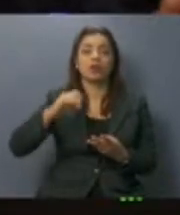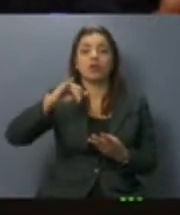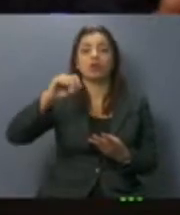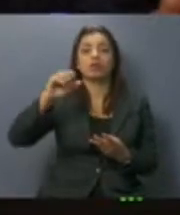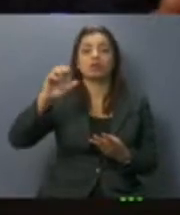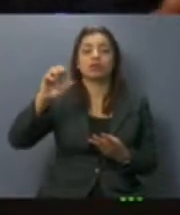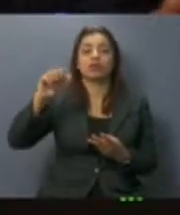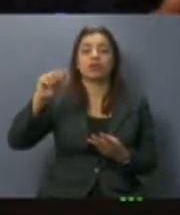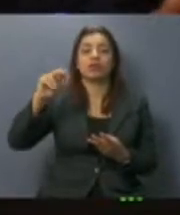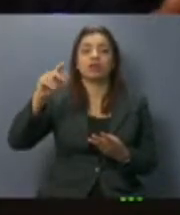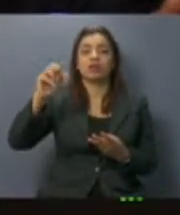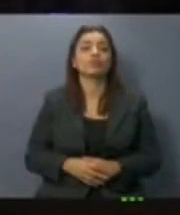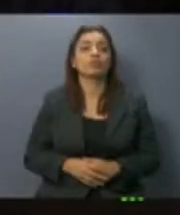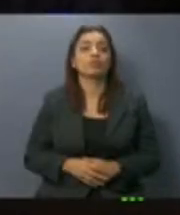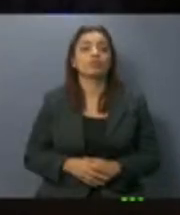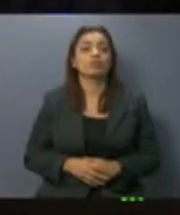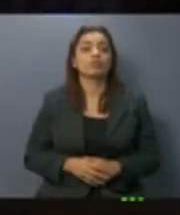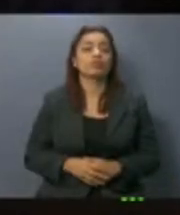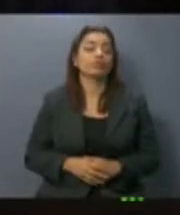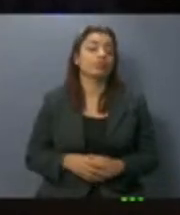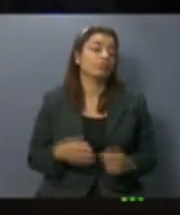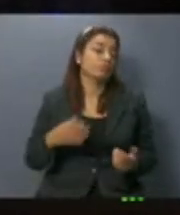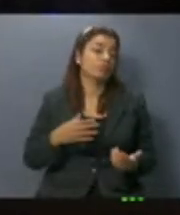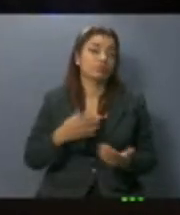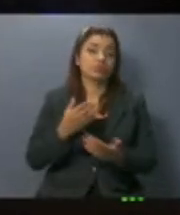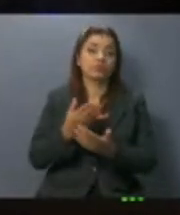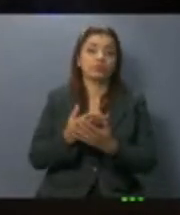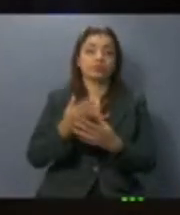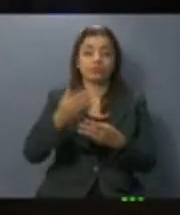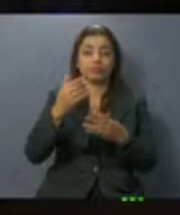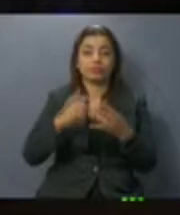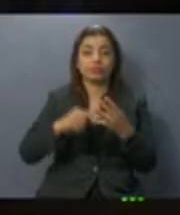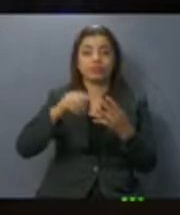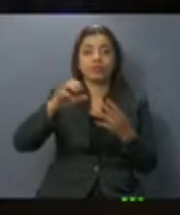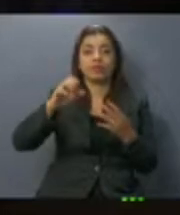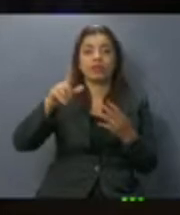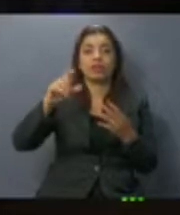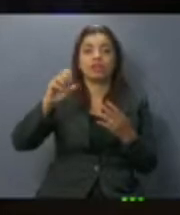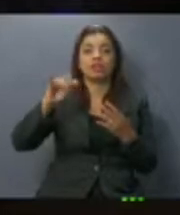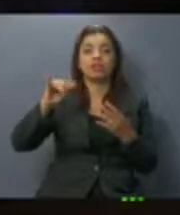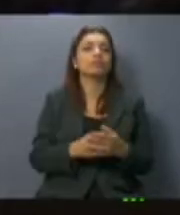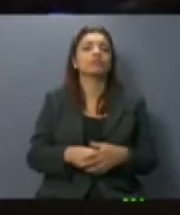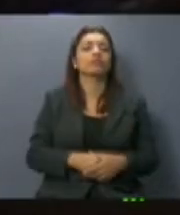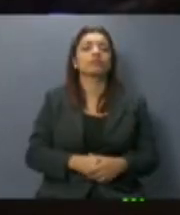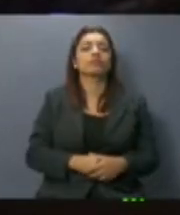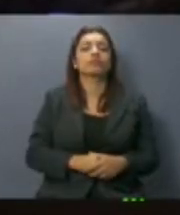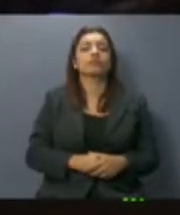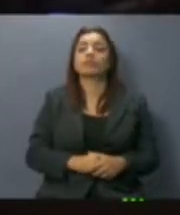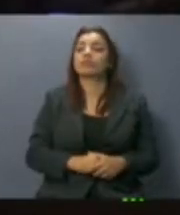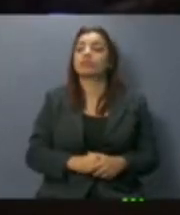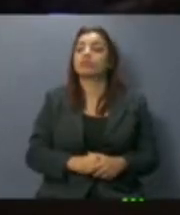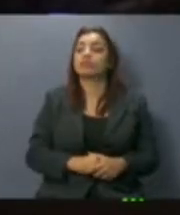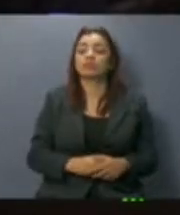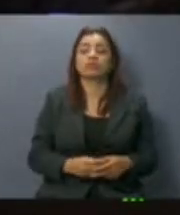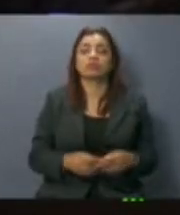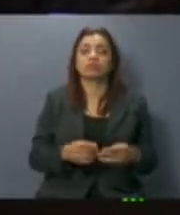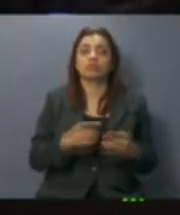Pérez Chacón. La propuesta de la abogada Elsie Dueñas Lobos. Y finalmente,